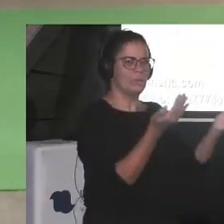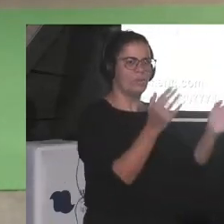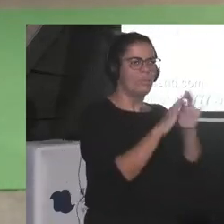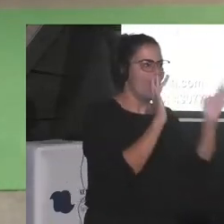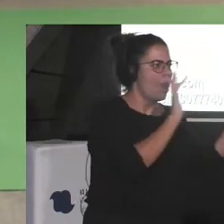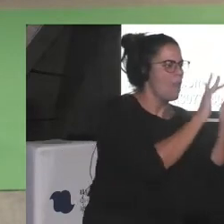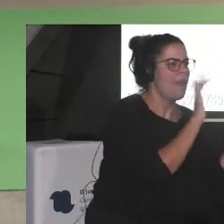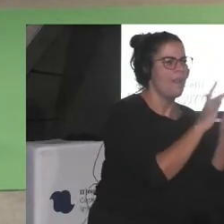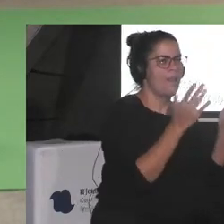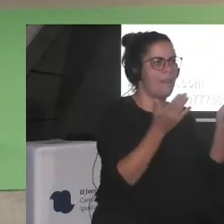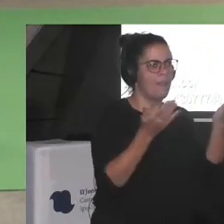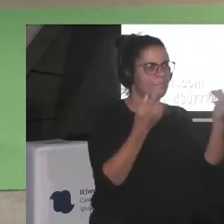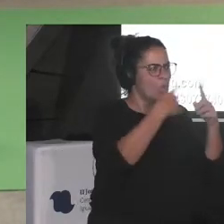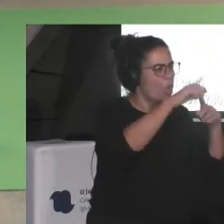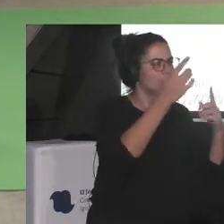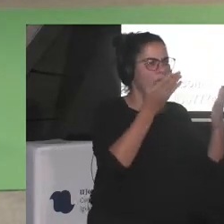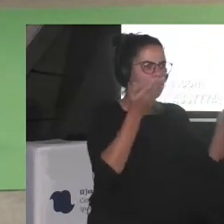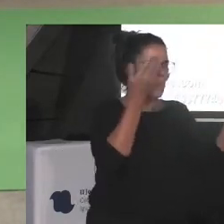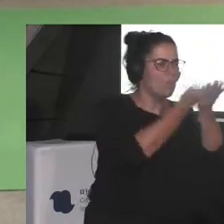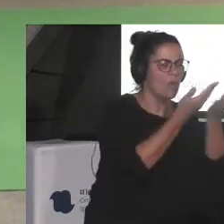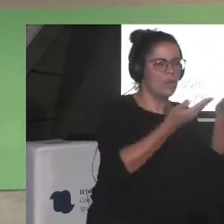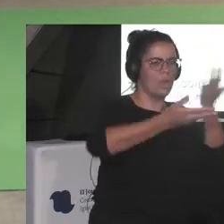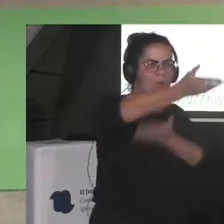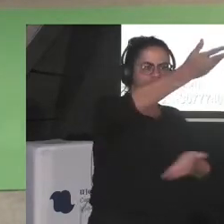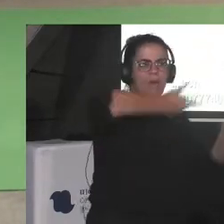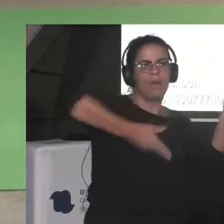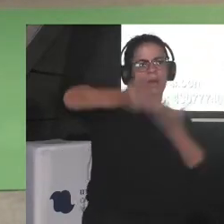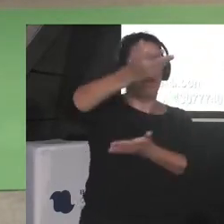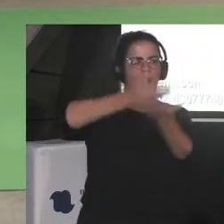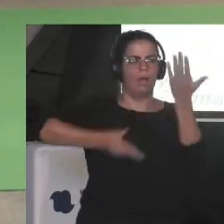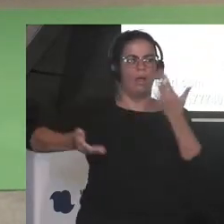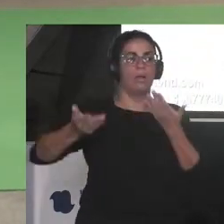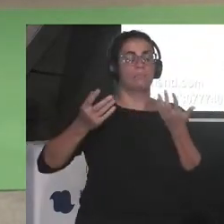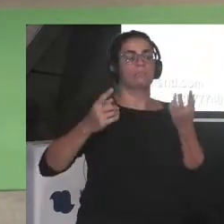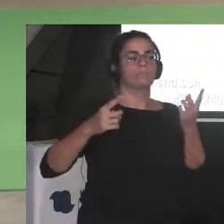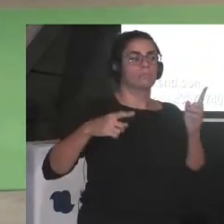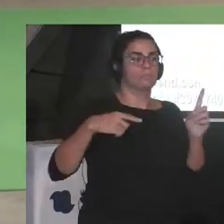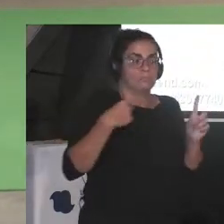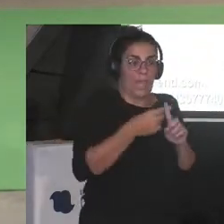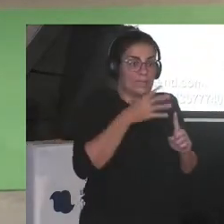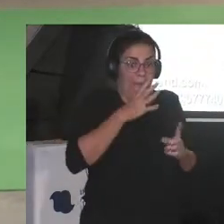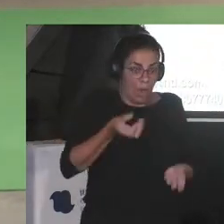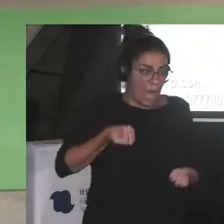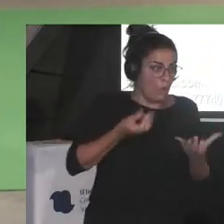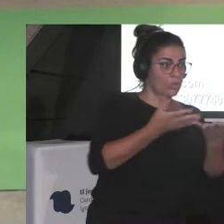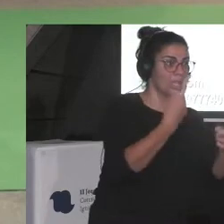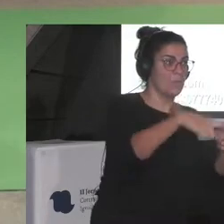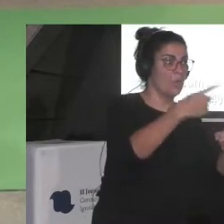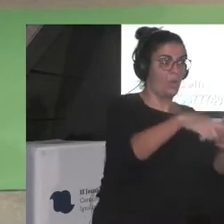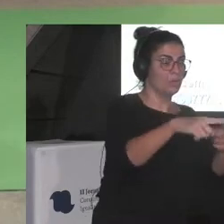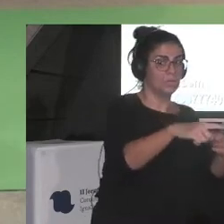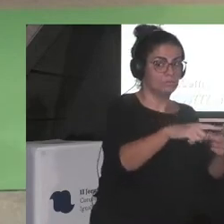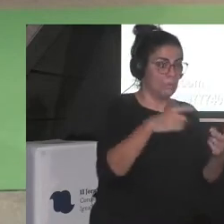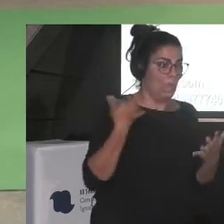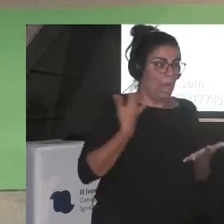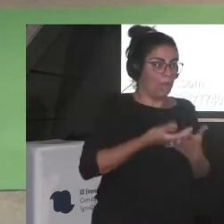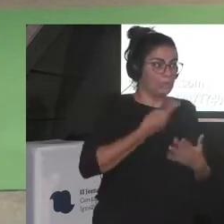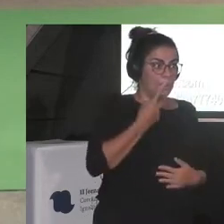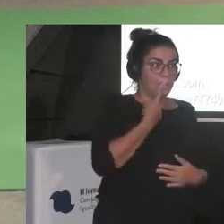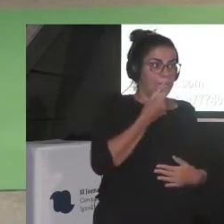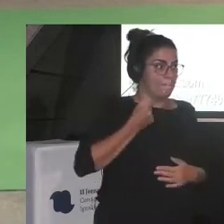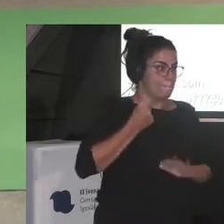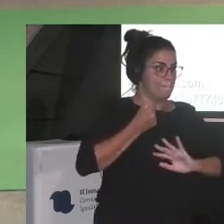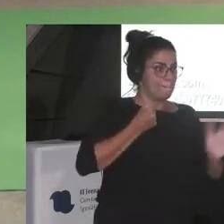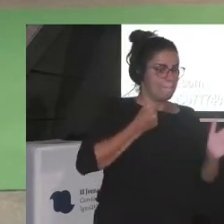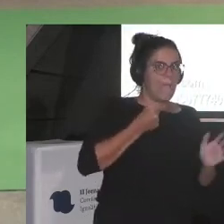cosas y que estamos trayendo cosas que no se habían contado antes esto